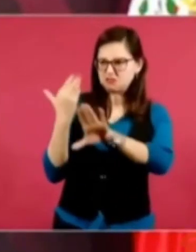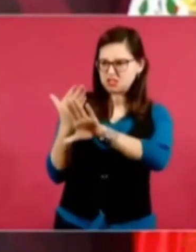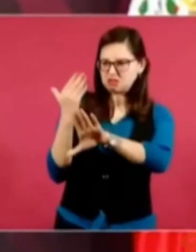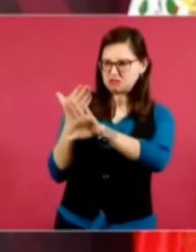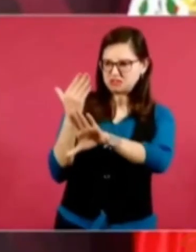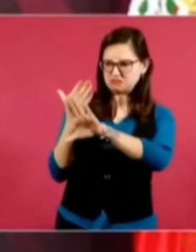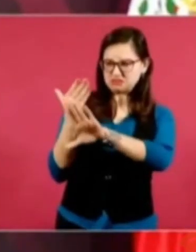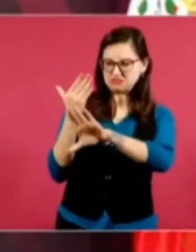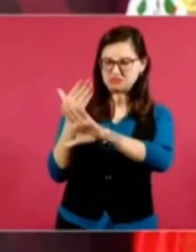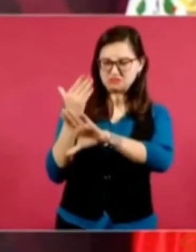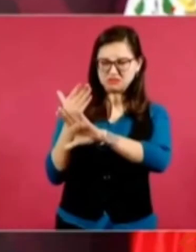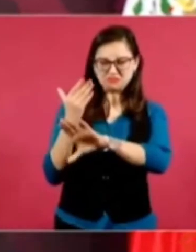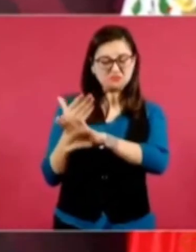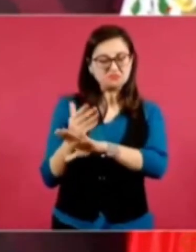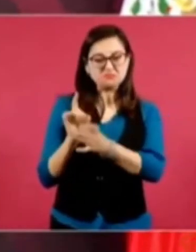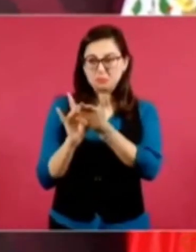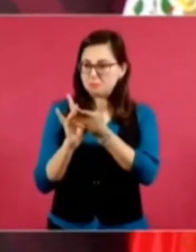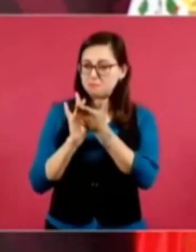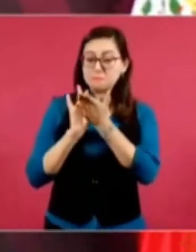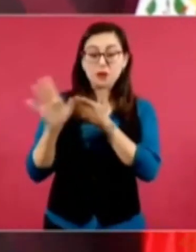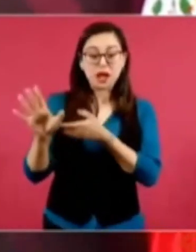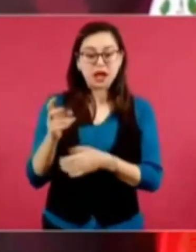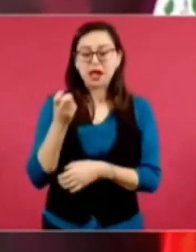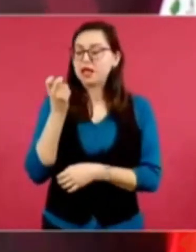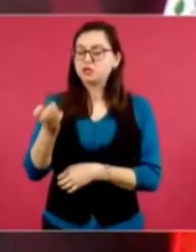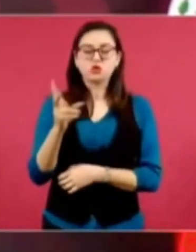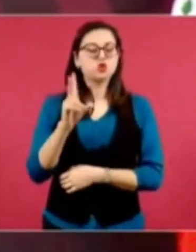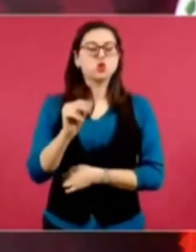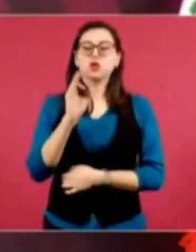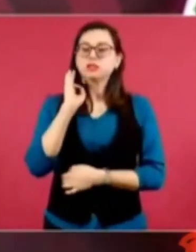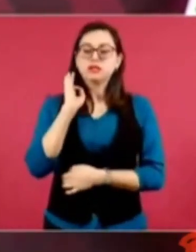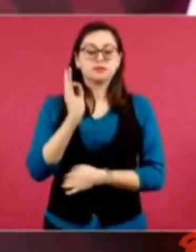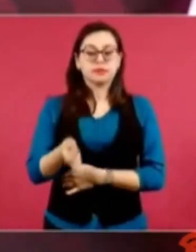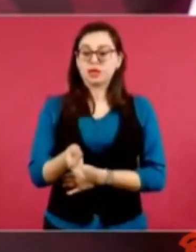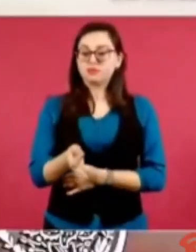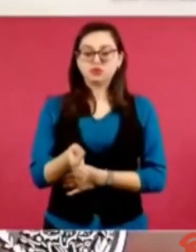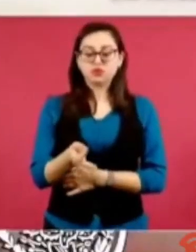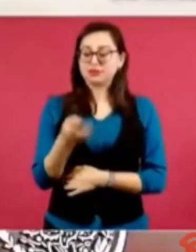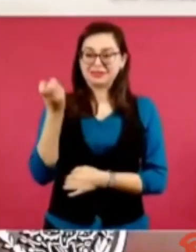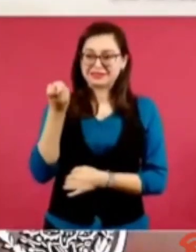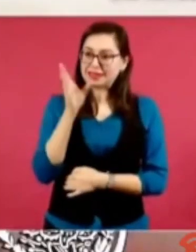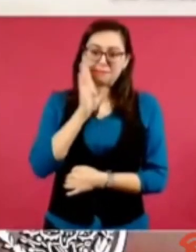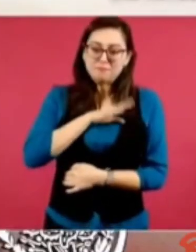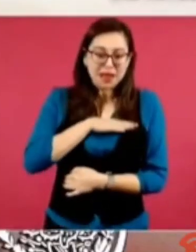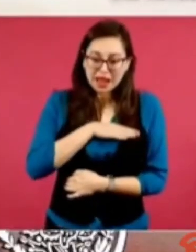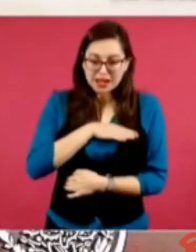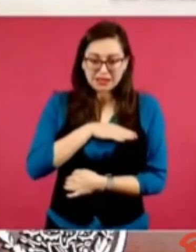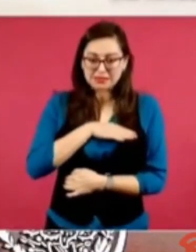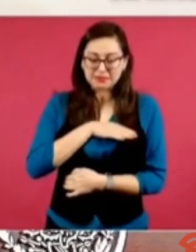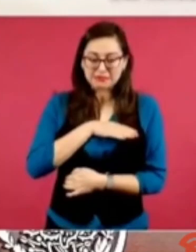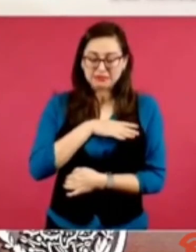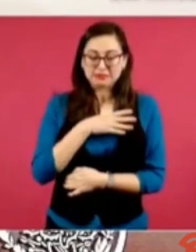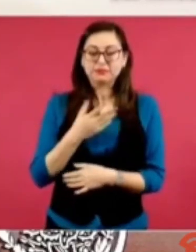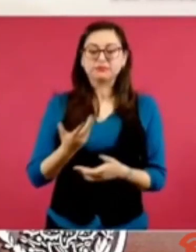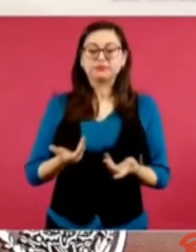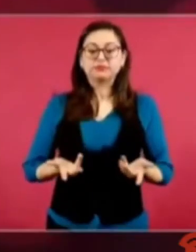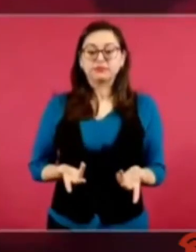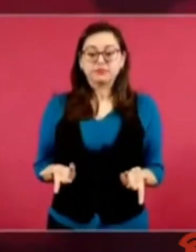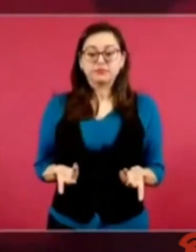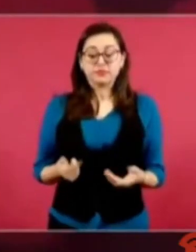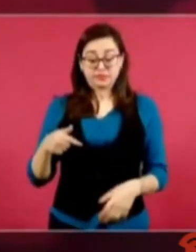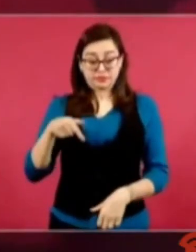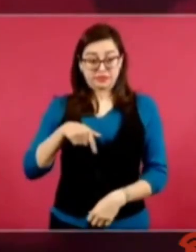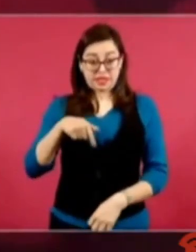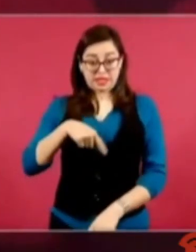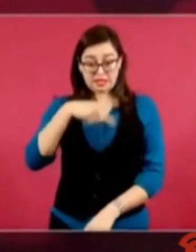En la historia de nuestro país, lo más vergonzoso tuvo que ver con